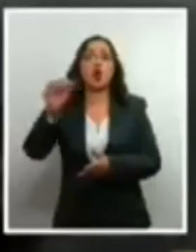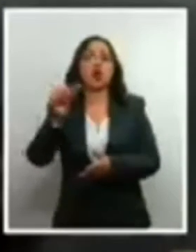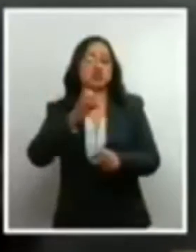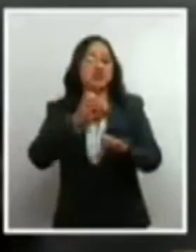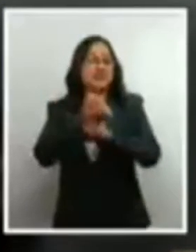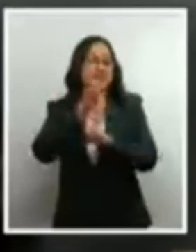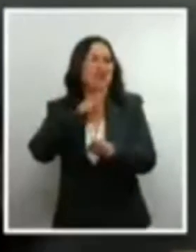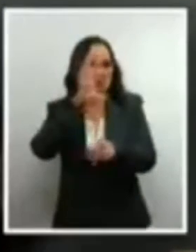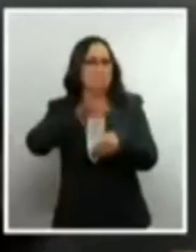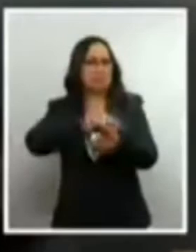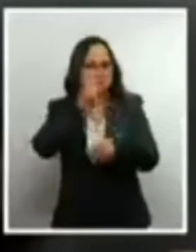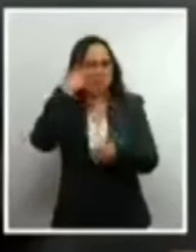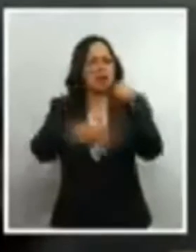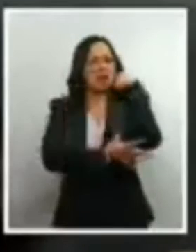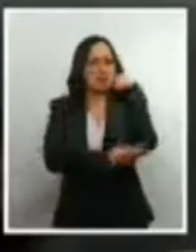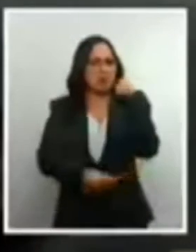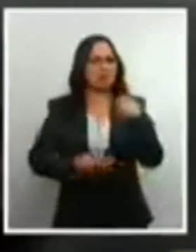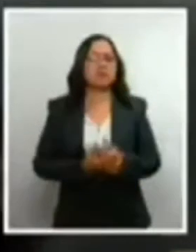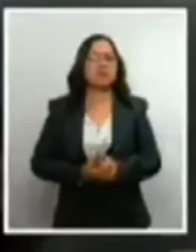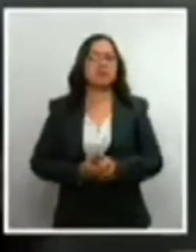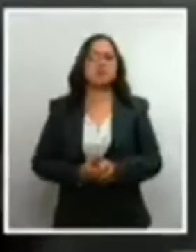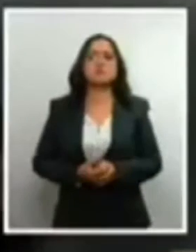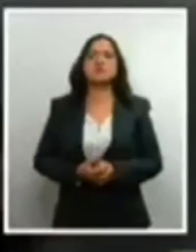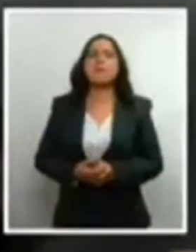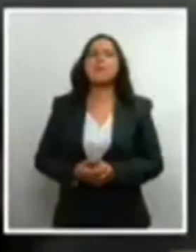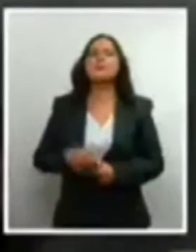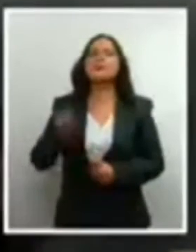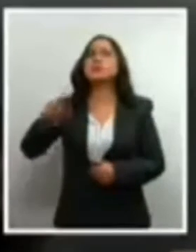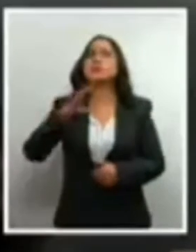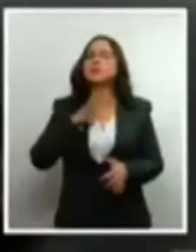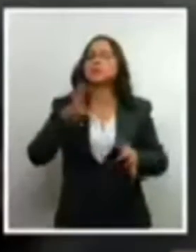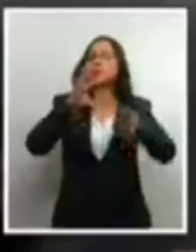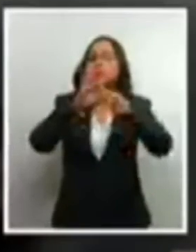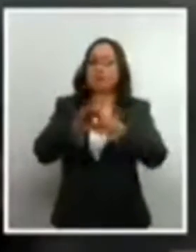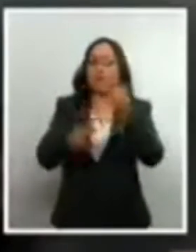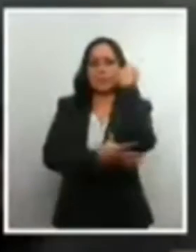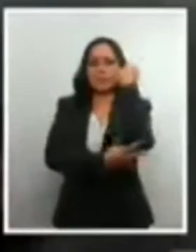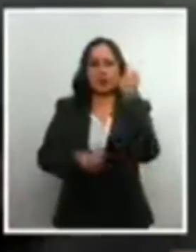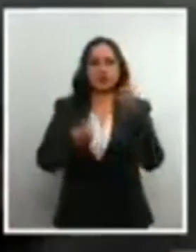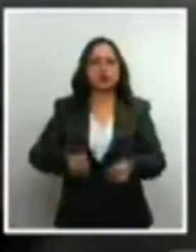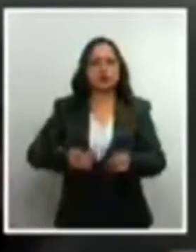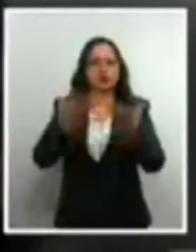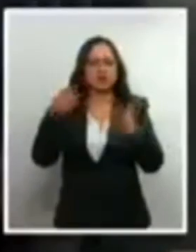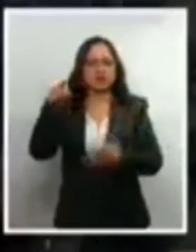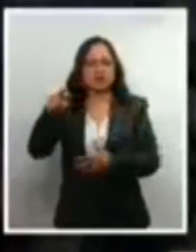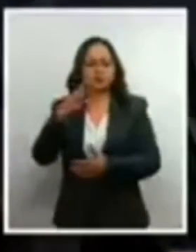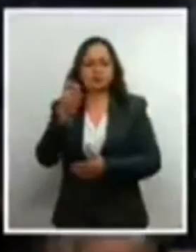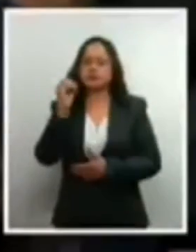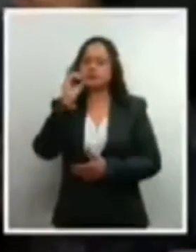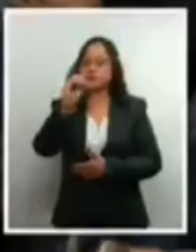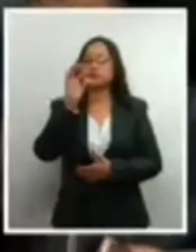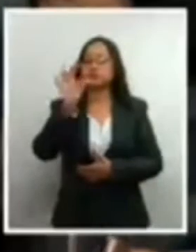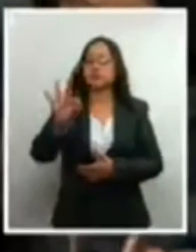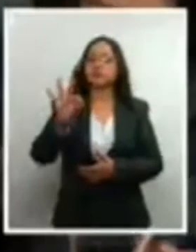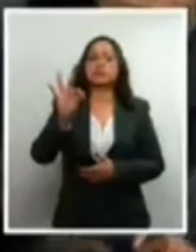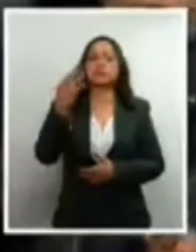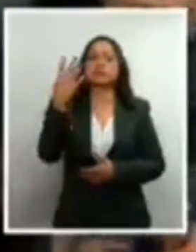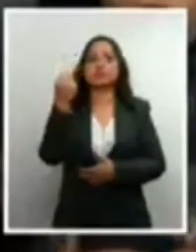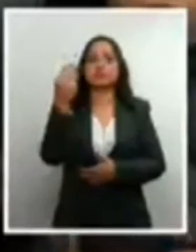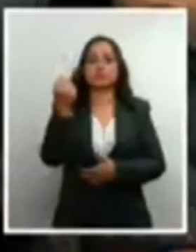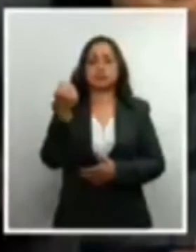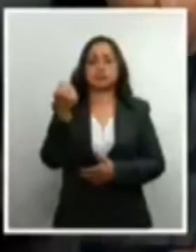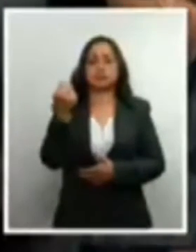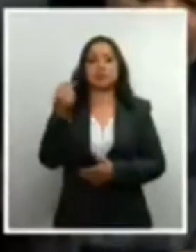aborto. La tasa de mortalidad materna por aborto inducido es del 0.9 en los estados